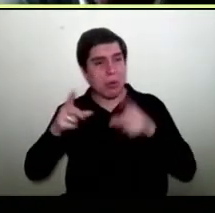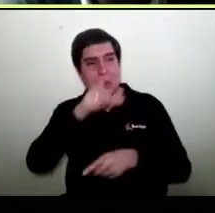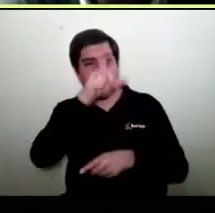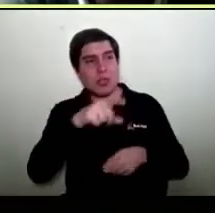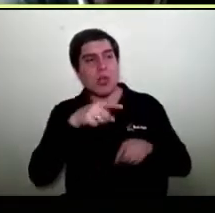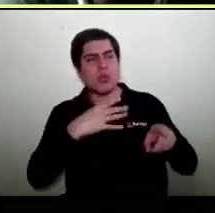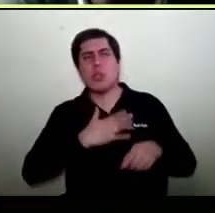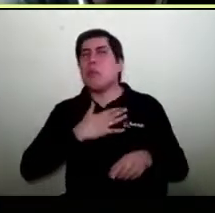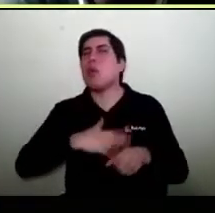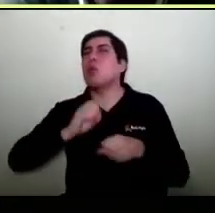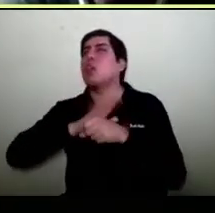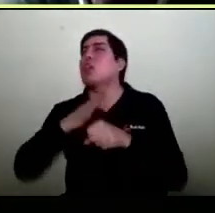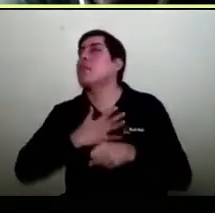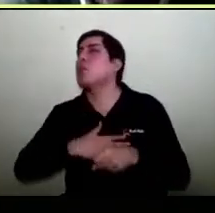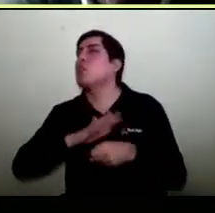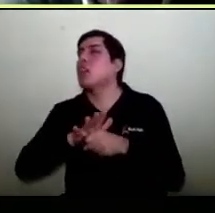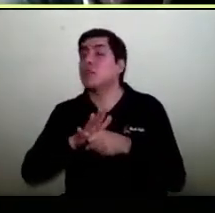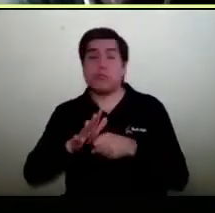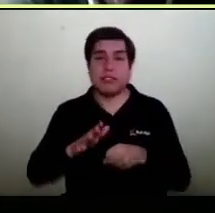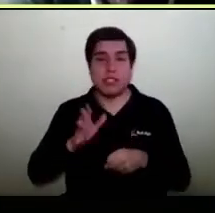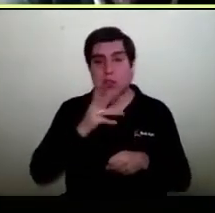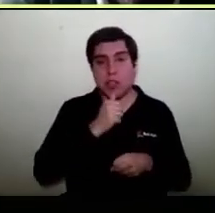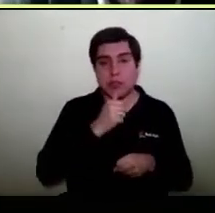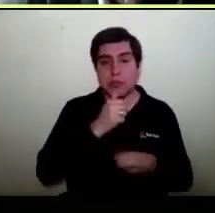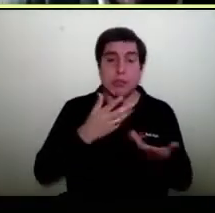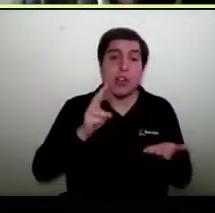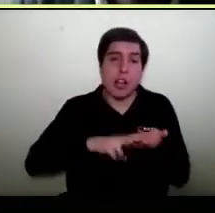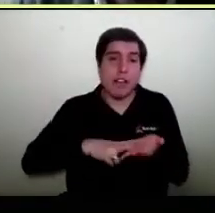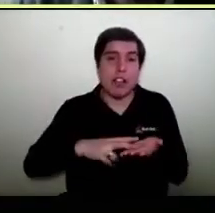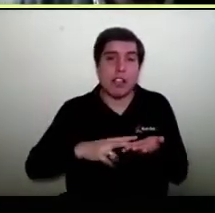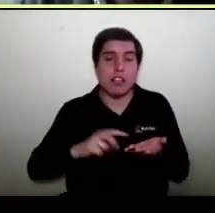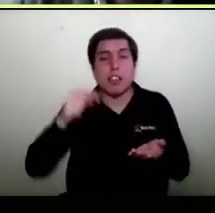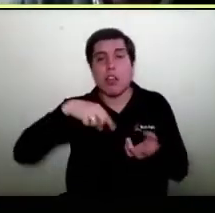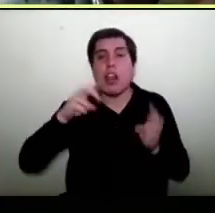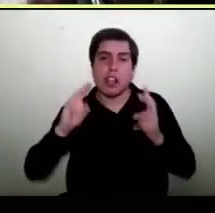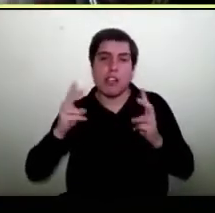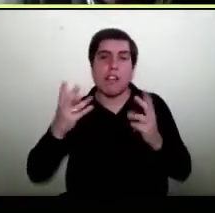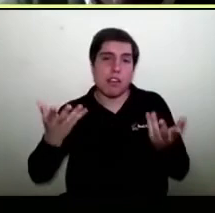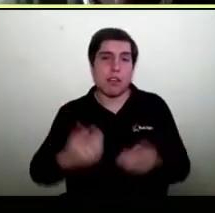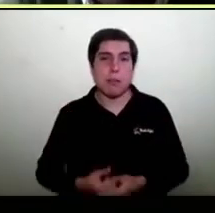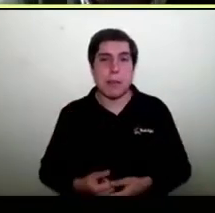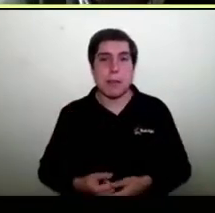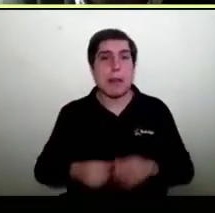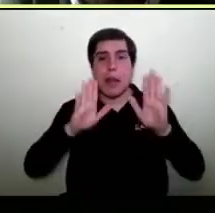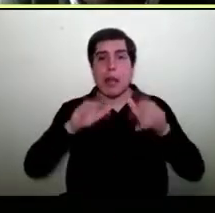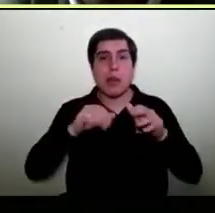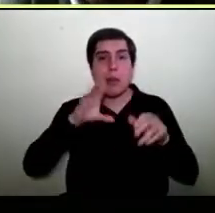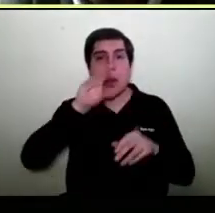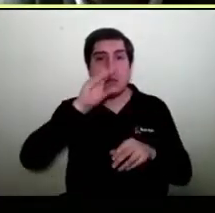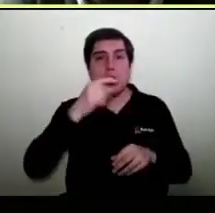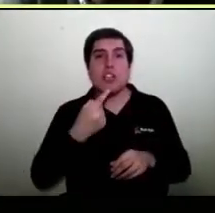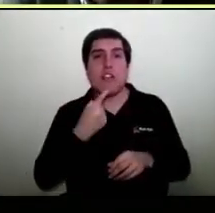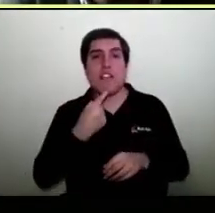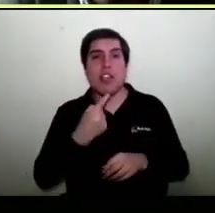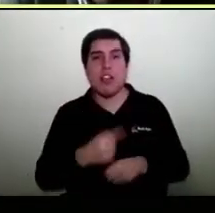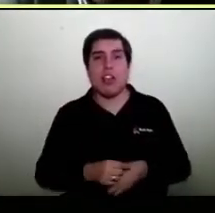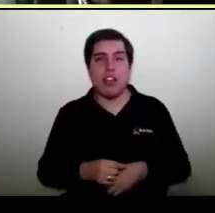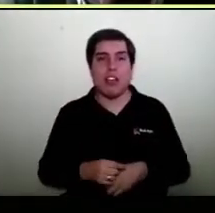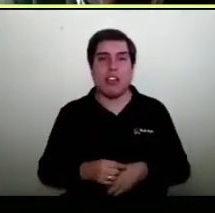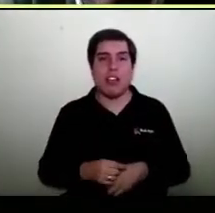finalmente es nuestro tiempo y tenemos que aceptarlo y como lo vamos a aceptar igual que este patito que era el patito feo de la historia